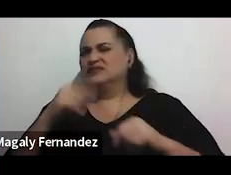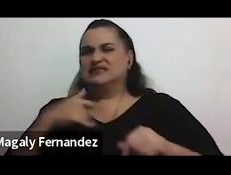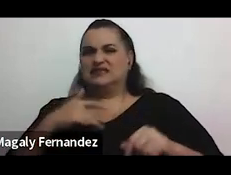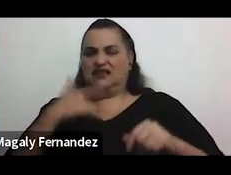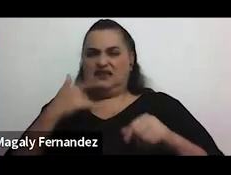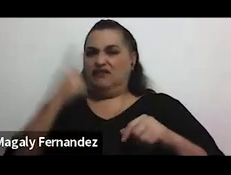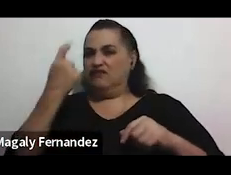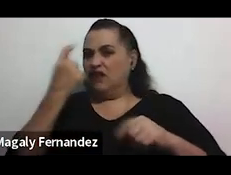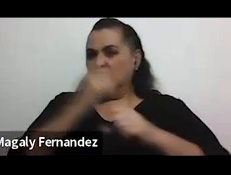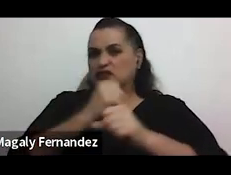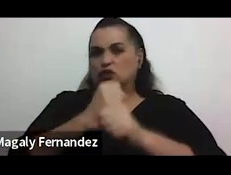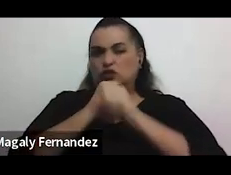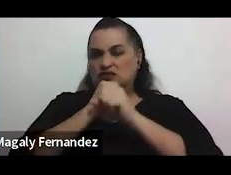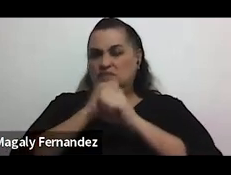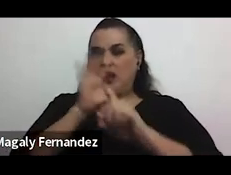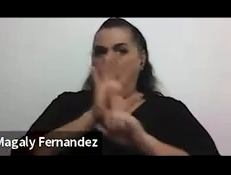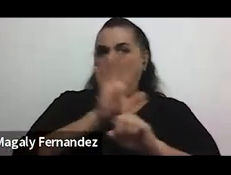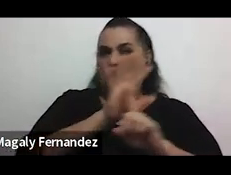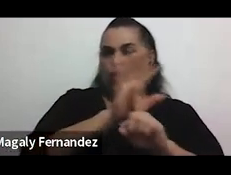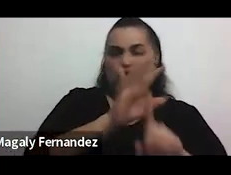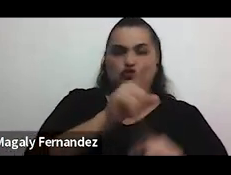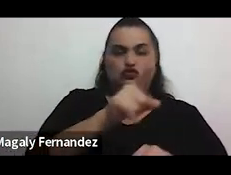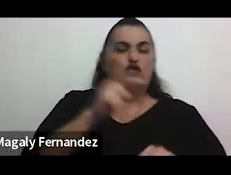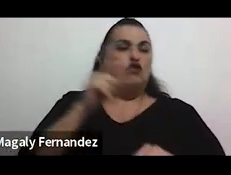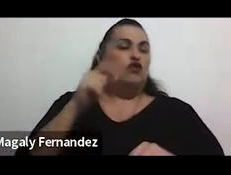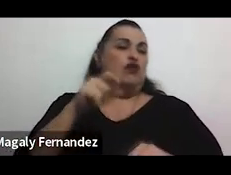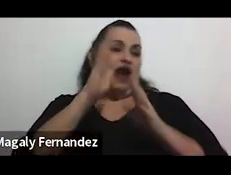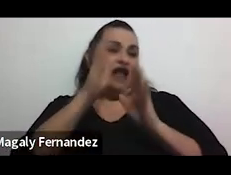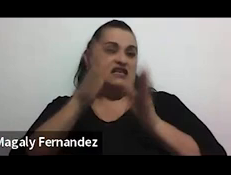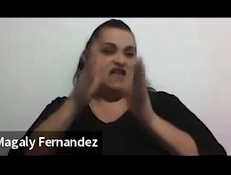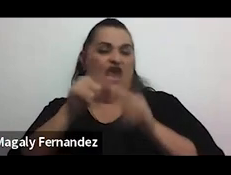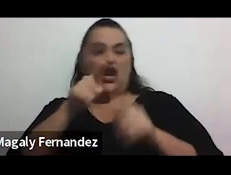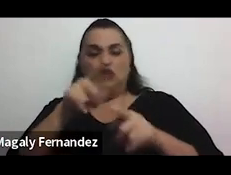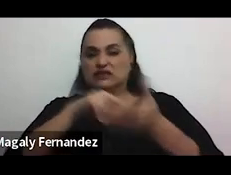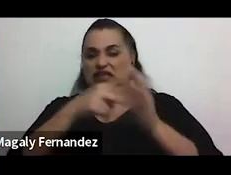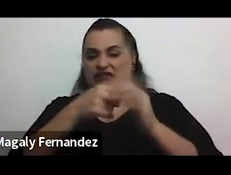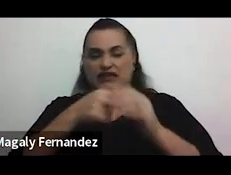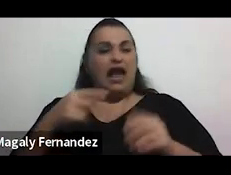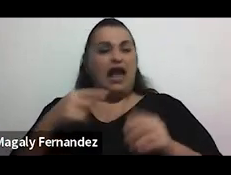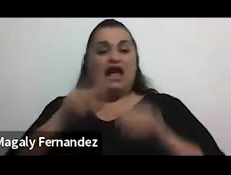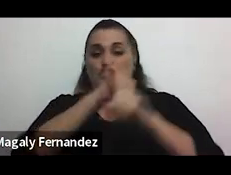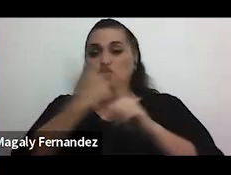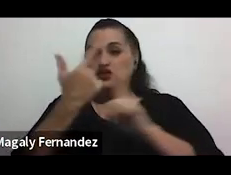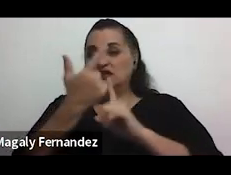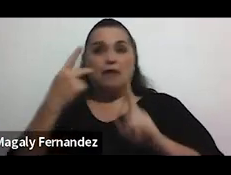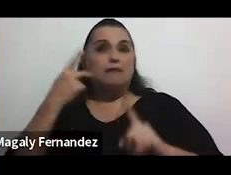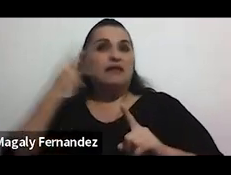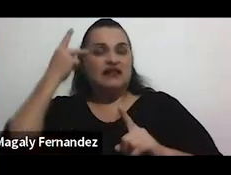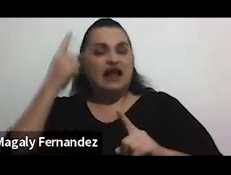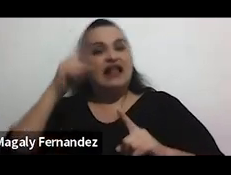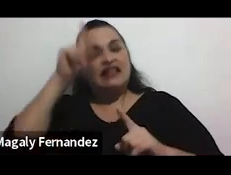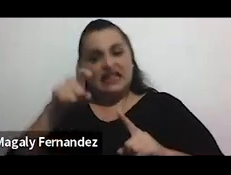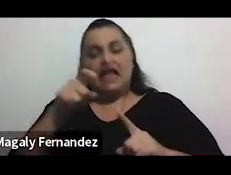relacionadas con el acoso callejero esto refleja una sociedad muy patriarcal por eso se hace necesario cambiar esos patrones a partir de procesos educativos